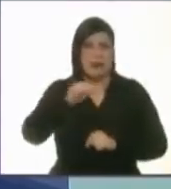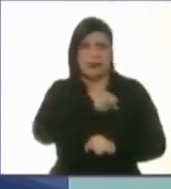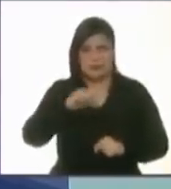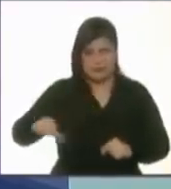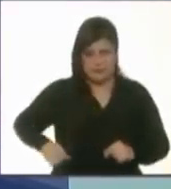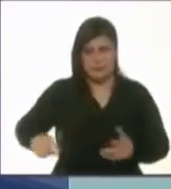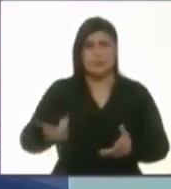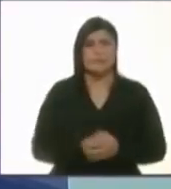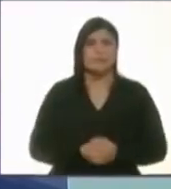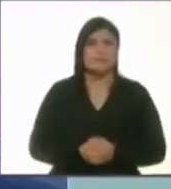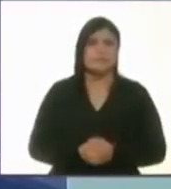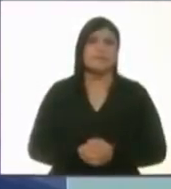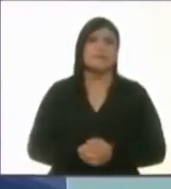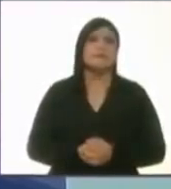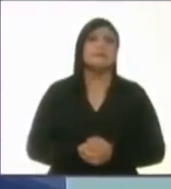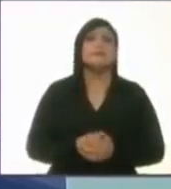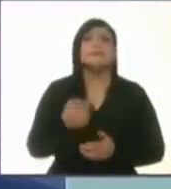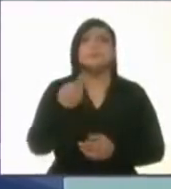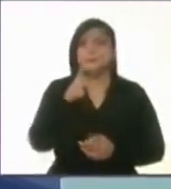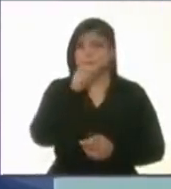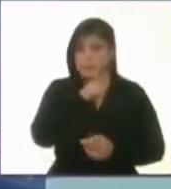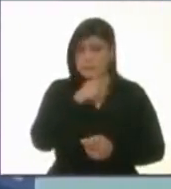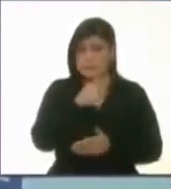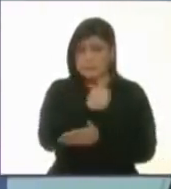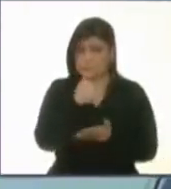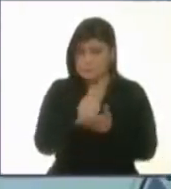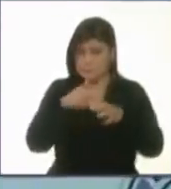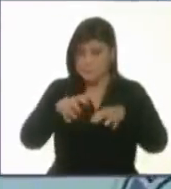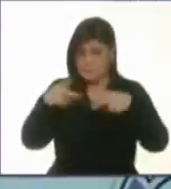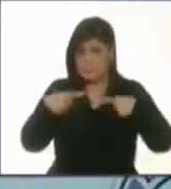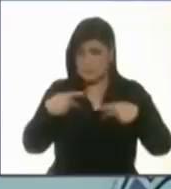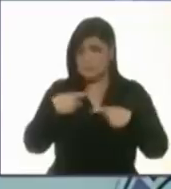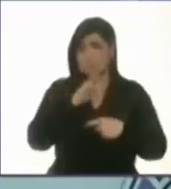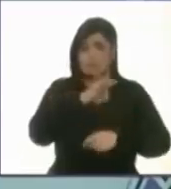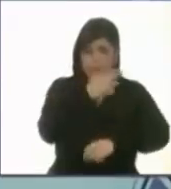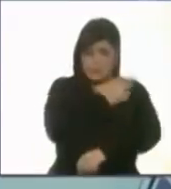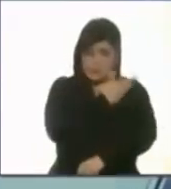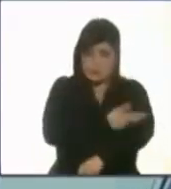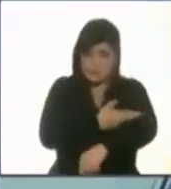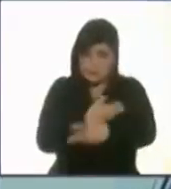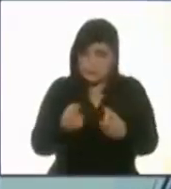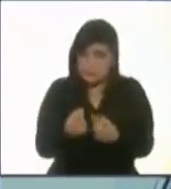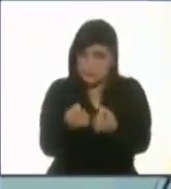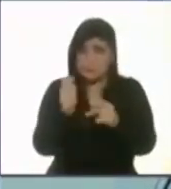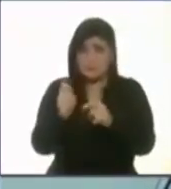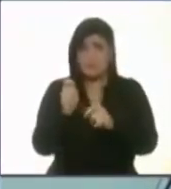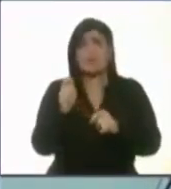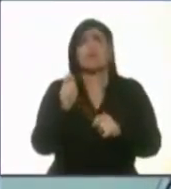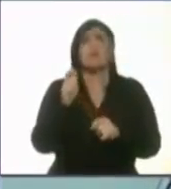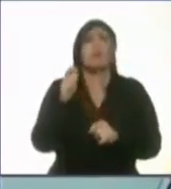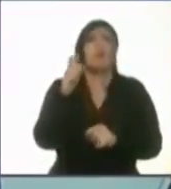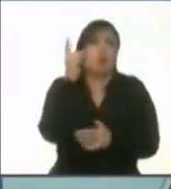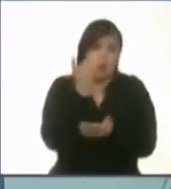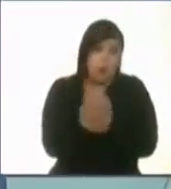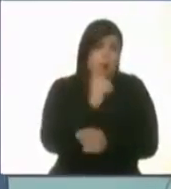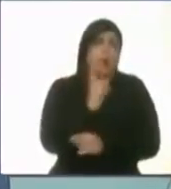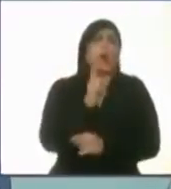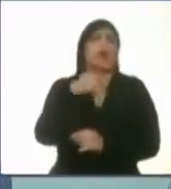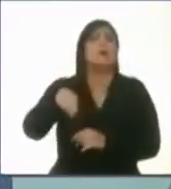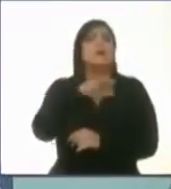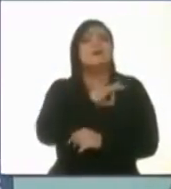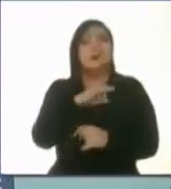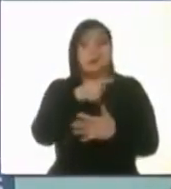de esa manera no solamente el ciudadano podrá agilizar sus trámites, sino también podrá darse de alta en todo tipo de